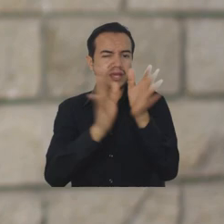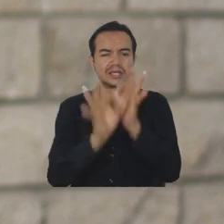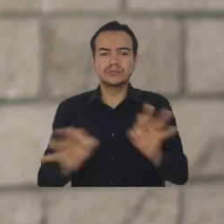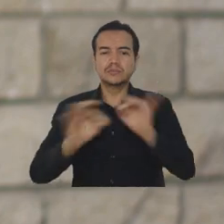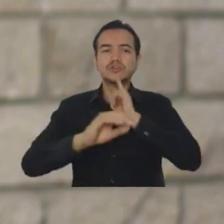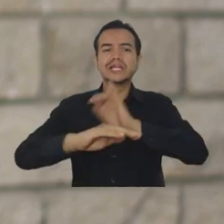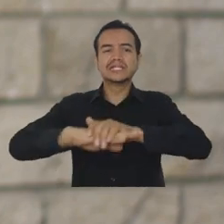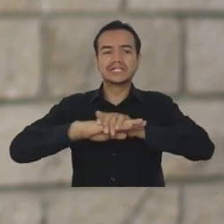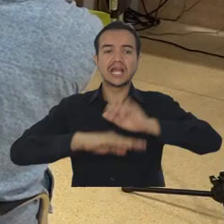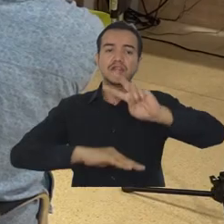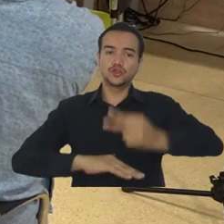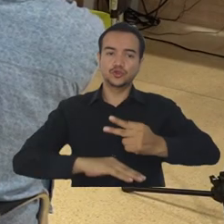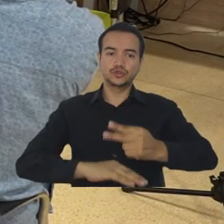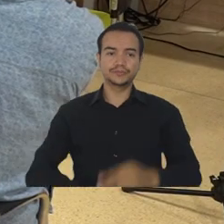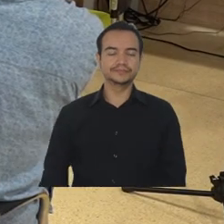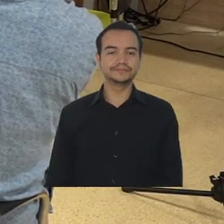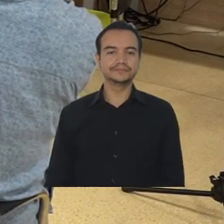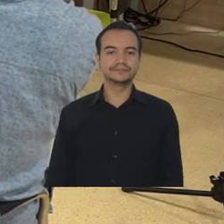como segunda lengua.